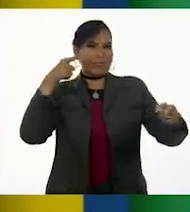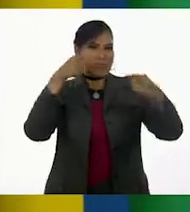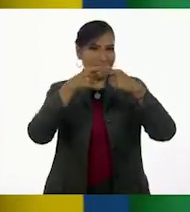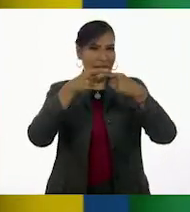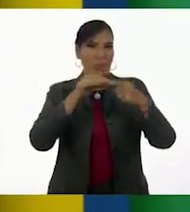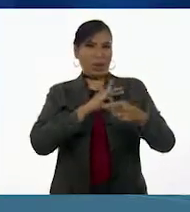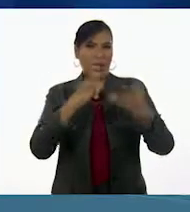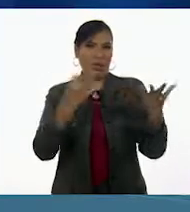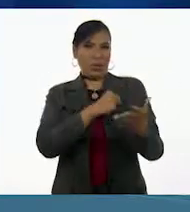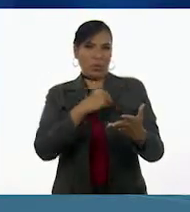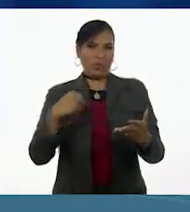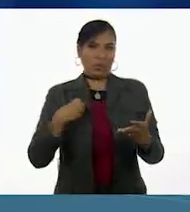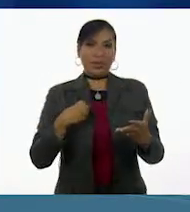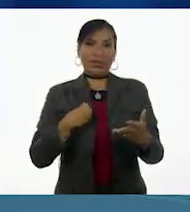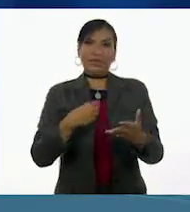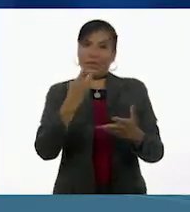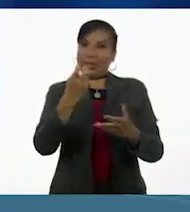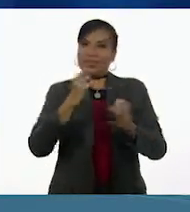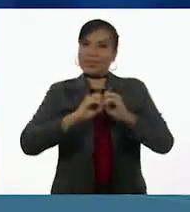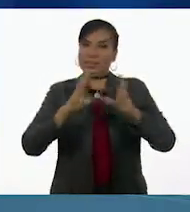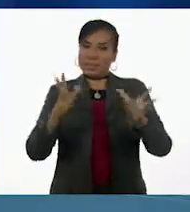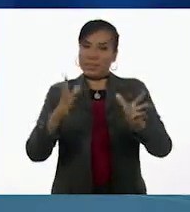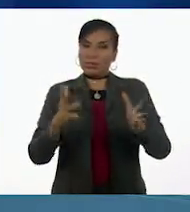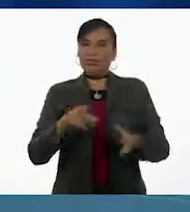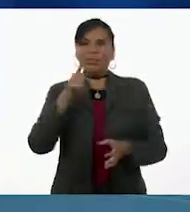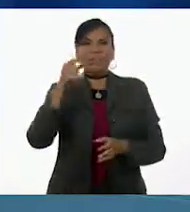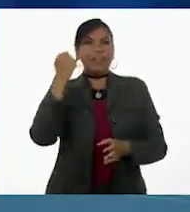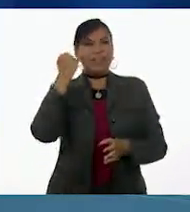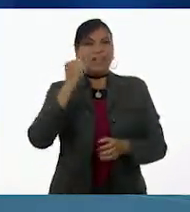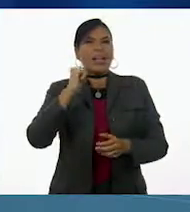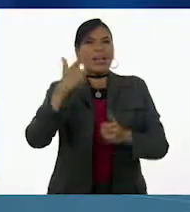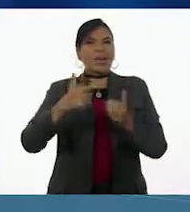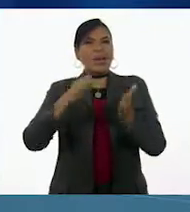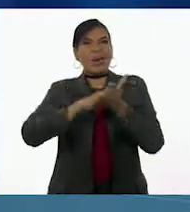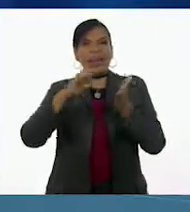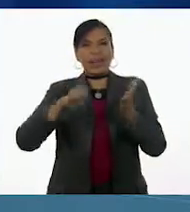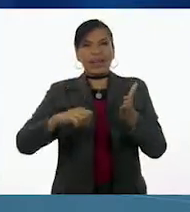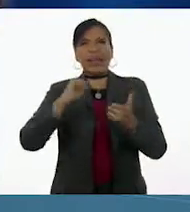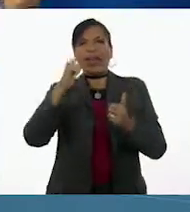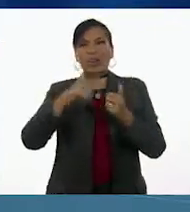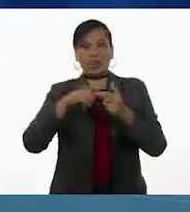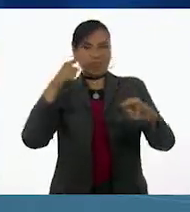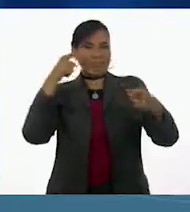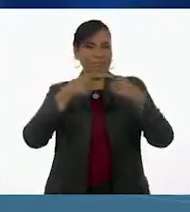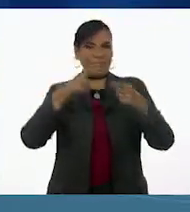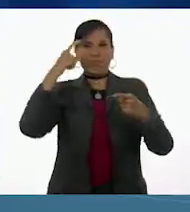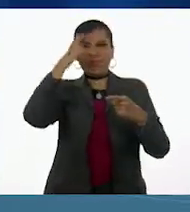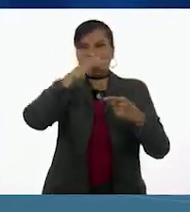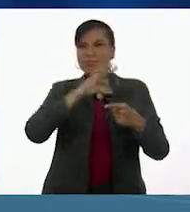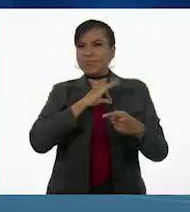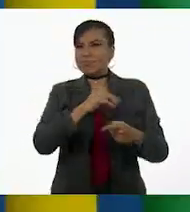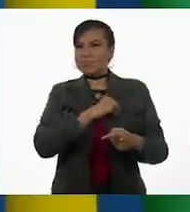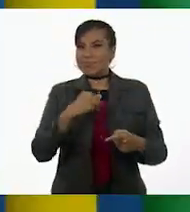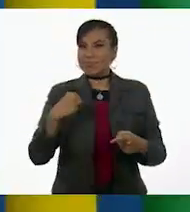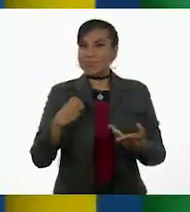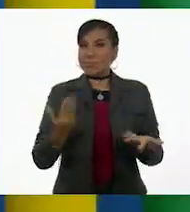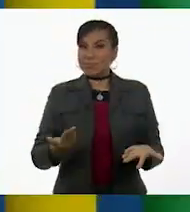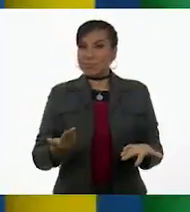cumplirlas. Exacto. ¿Se te ocurre algún ejemplo de alguien con metas difíciles de cumplir?